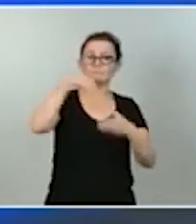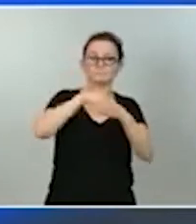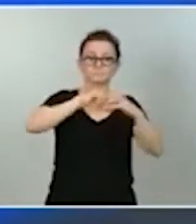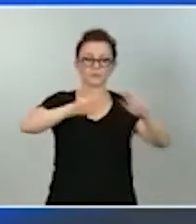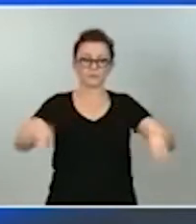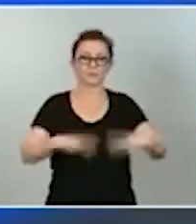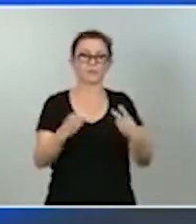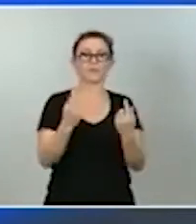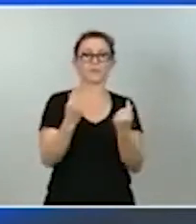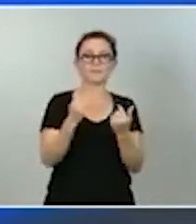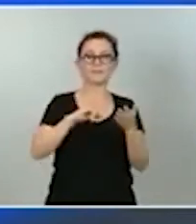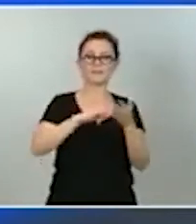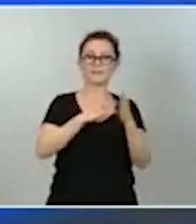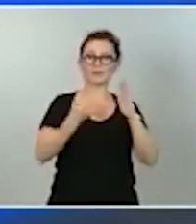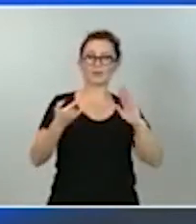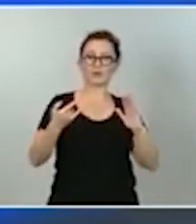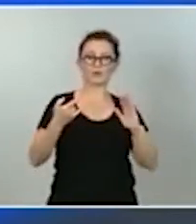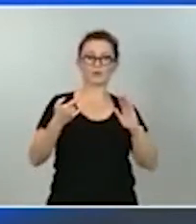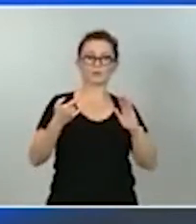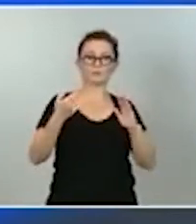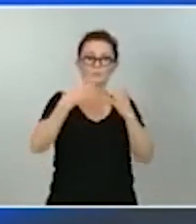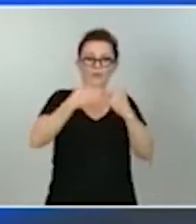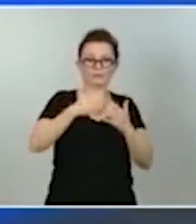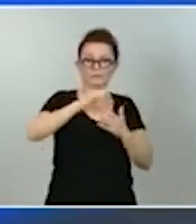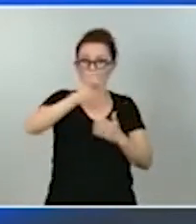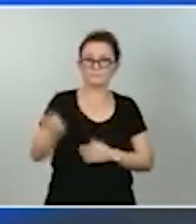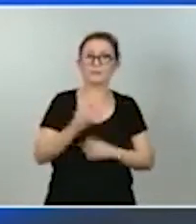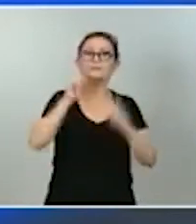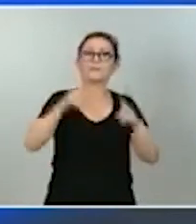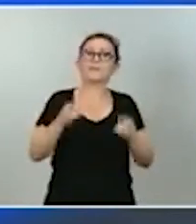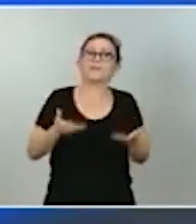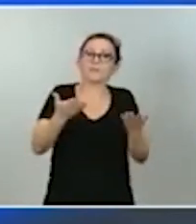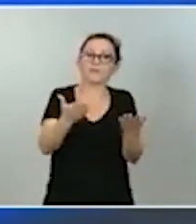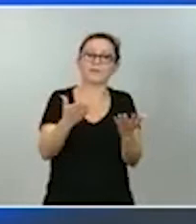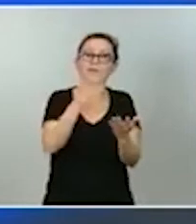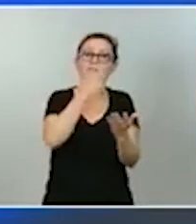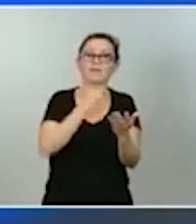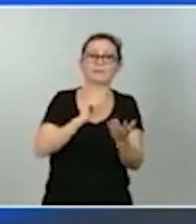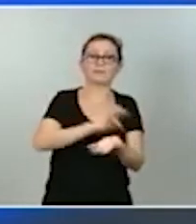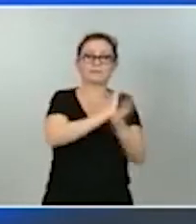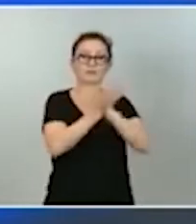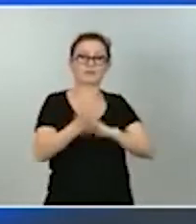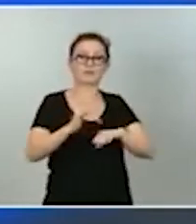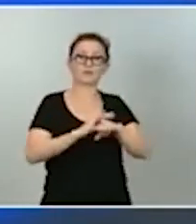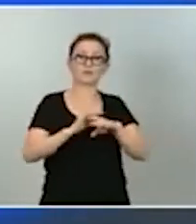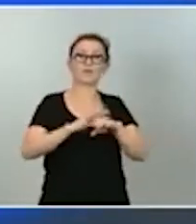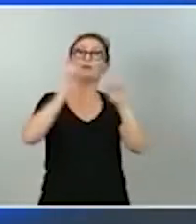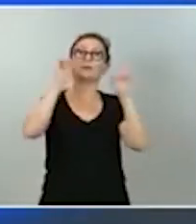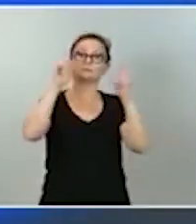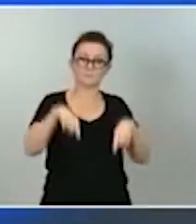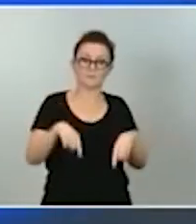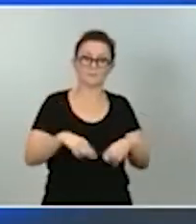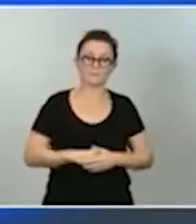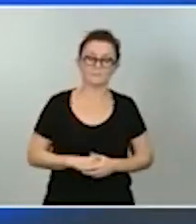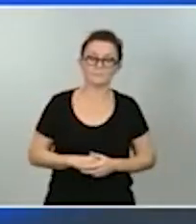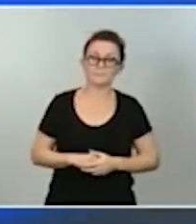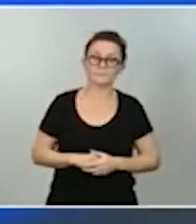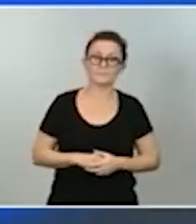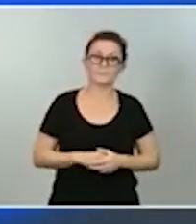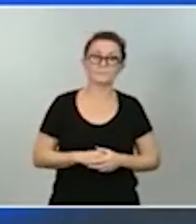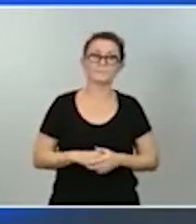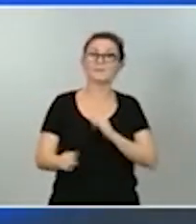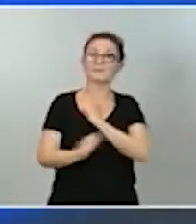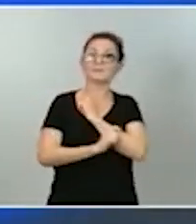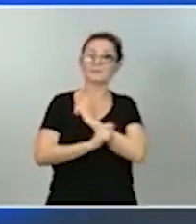tecnológico su adaptación a la transición ecológica sí pero también a la transición digital en línea con la estrategia digital